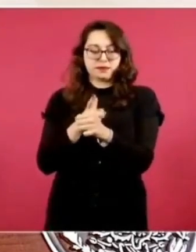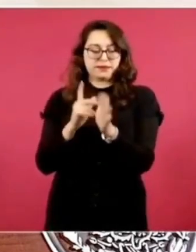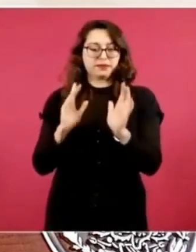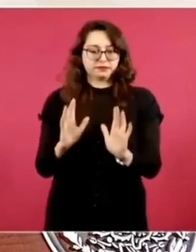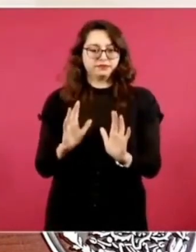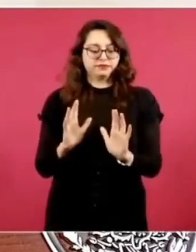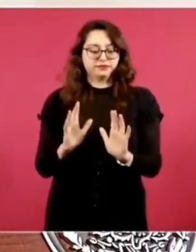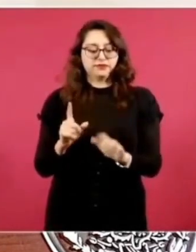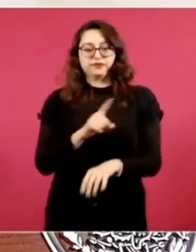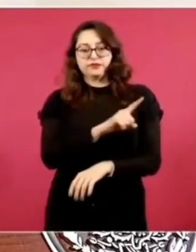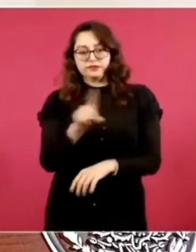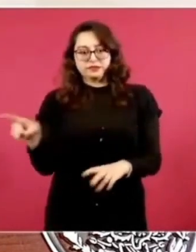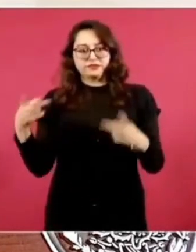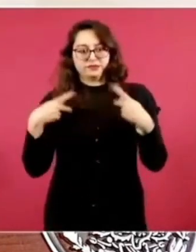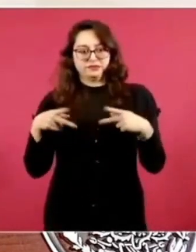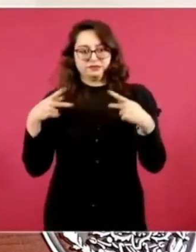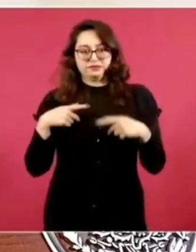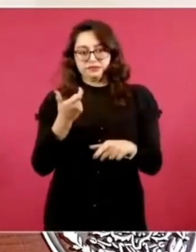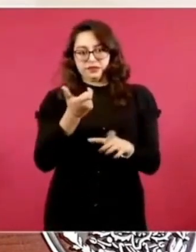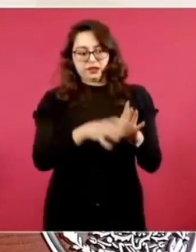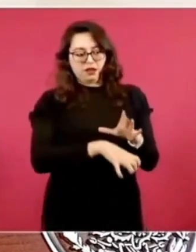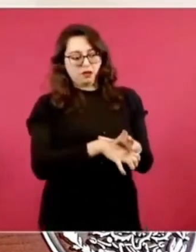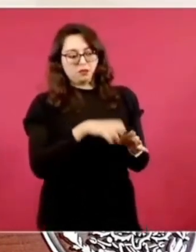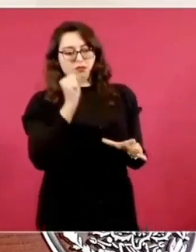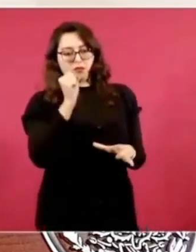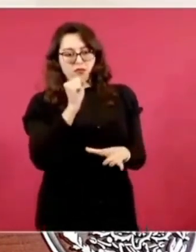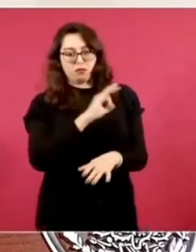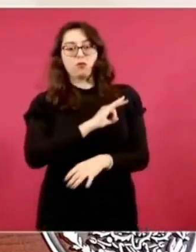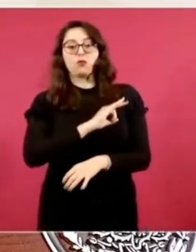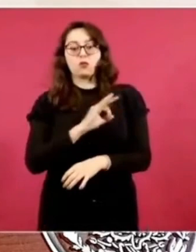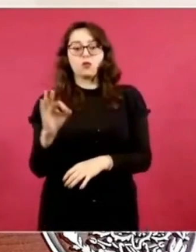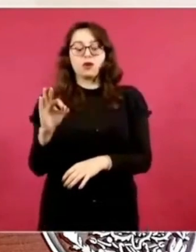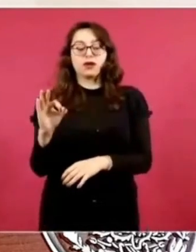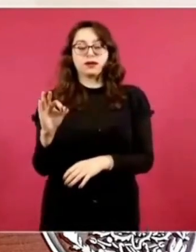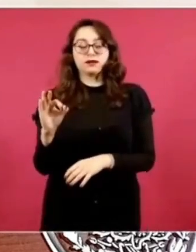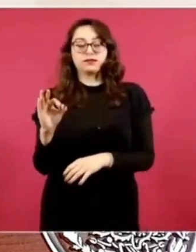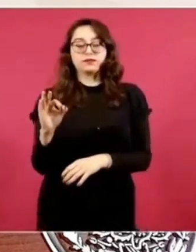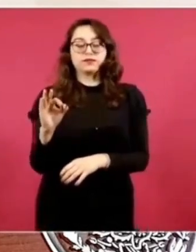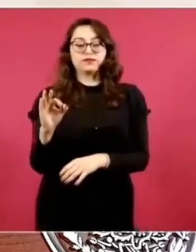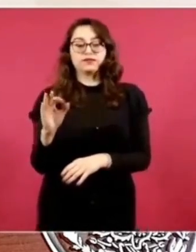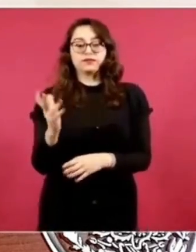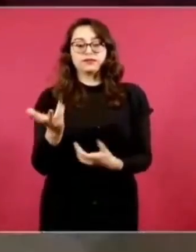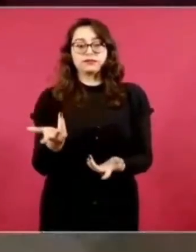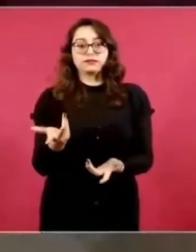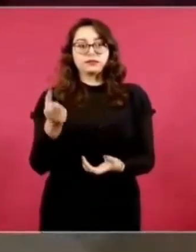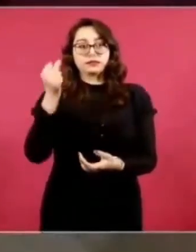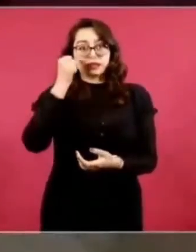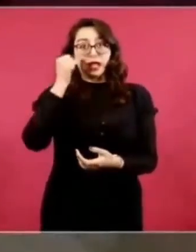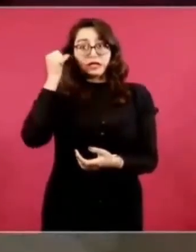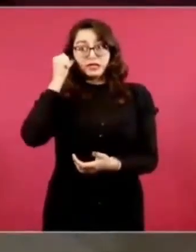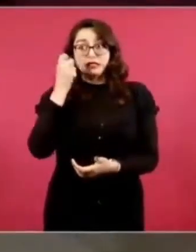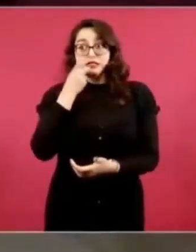dispersar los fondos, porque ya se comentó,